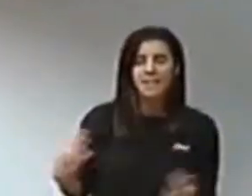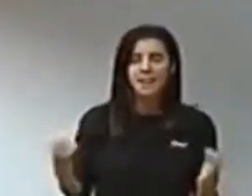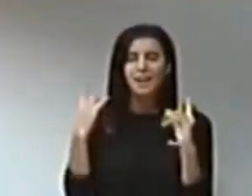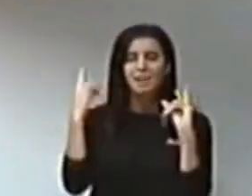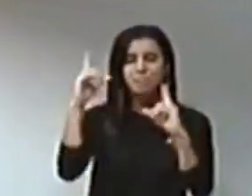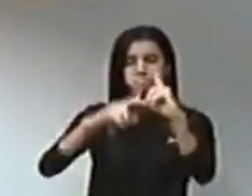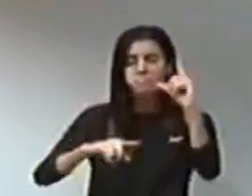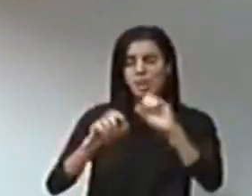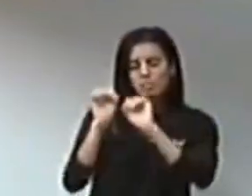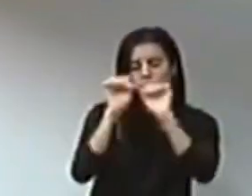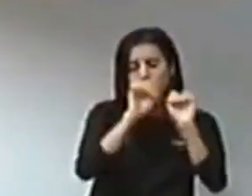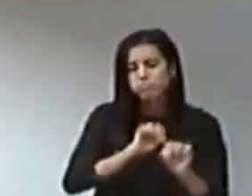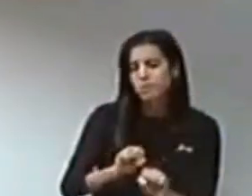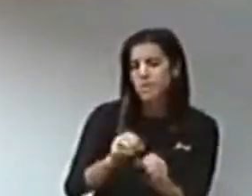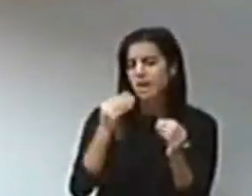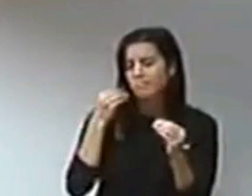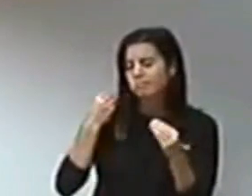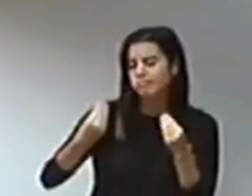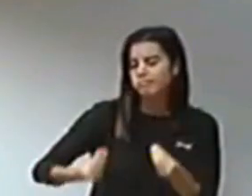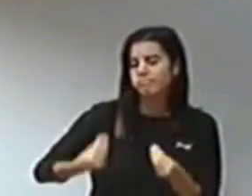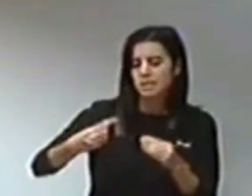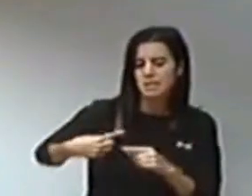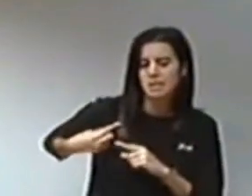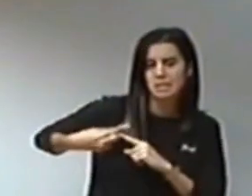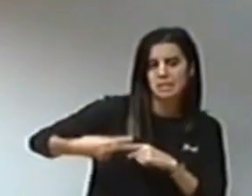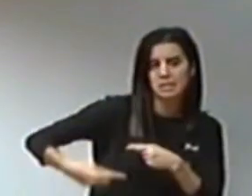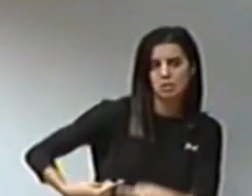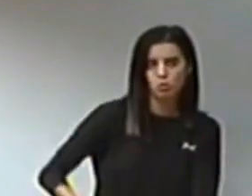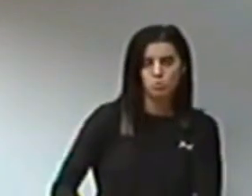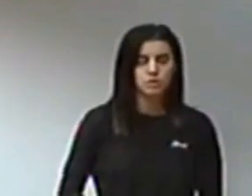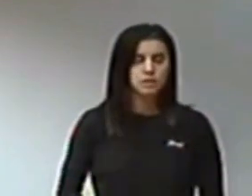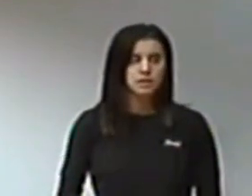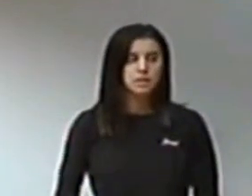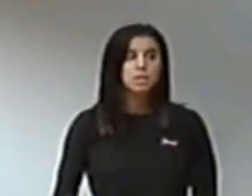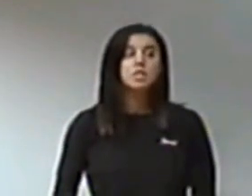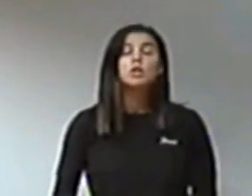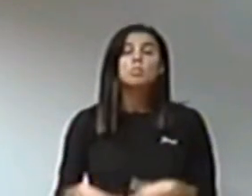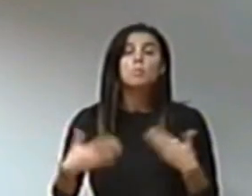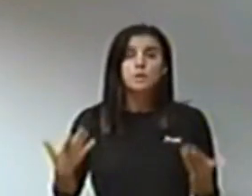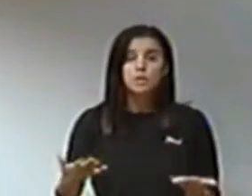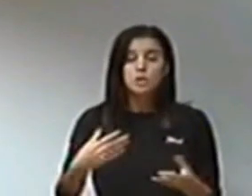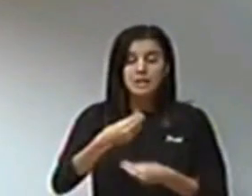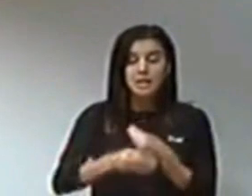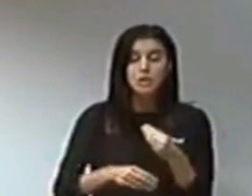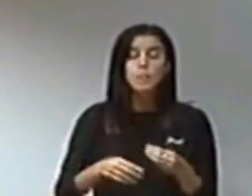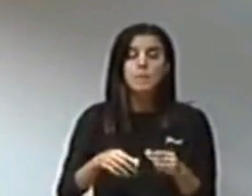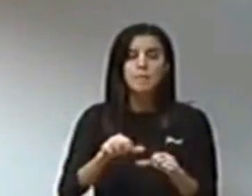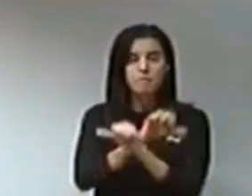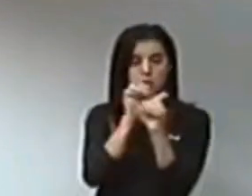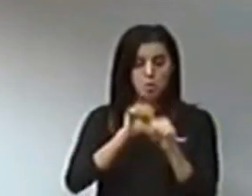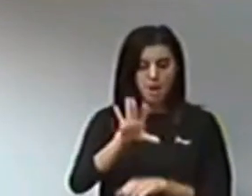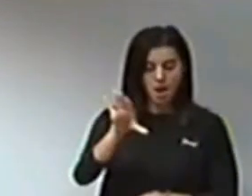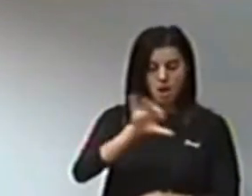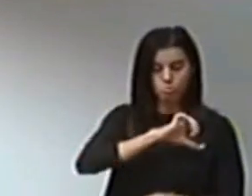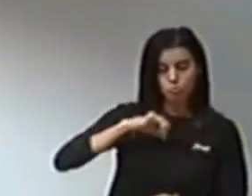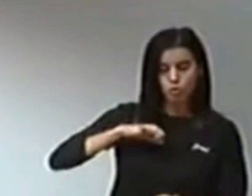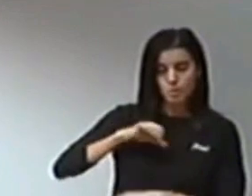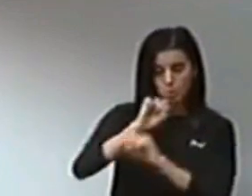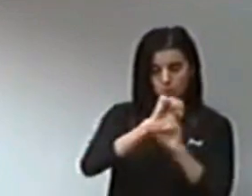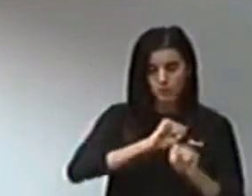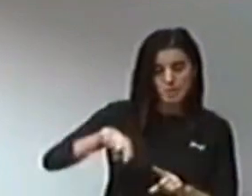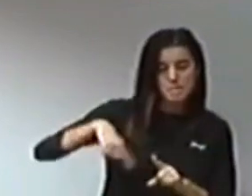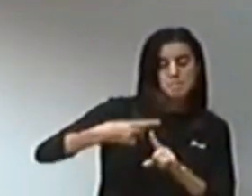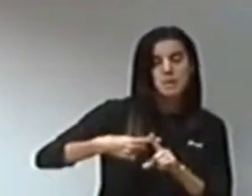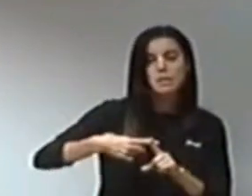y ha sido objeto de diversas medidas legales para asegurar su protección tanto a nivel estatal como autonómico